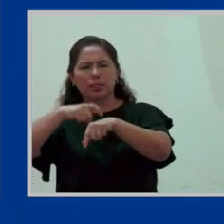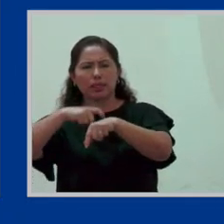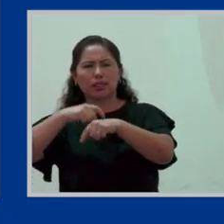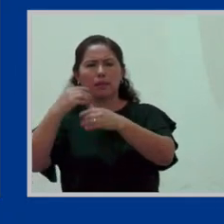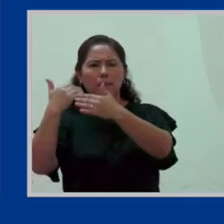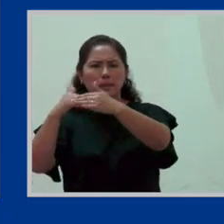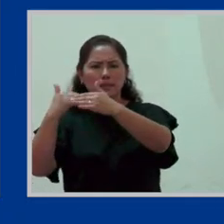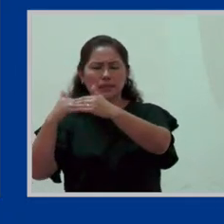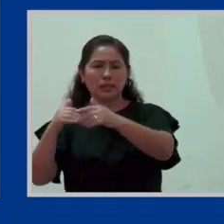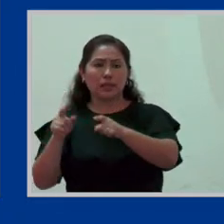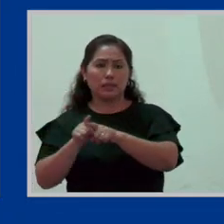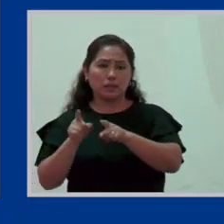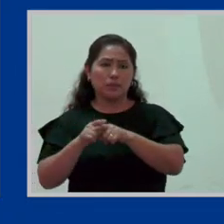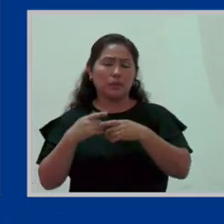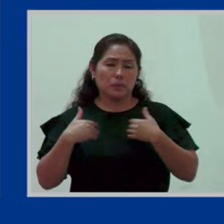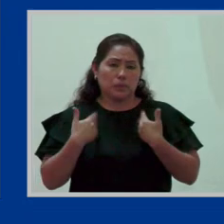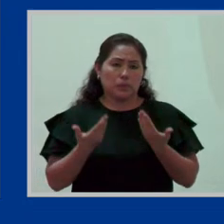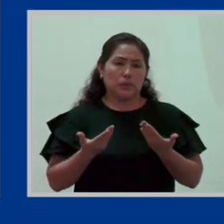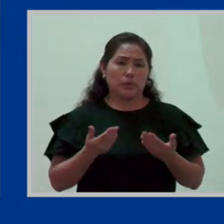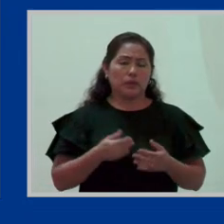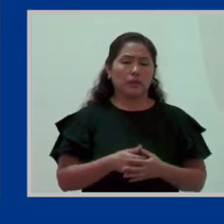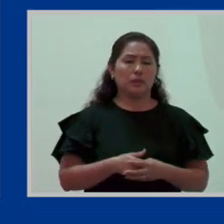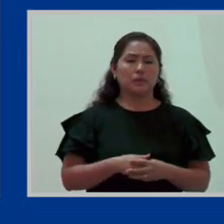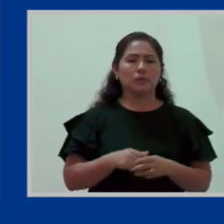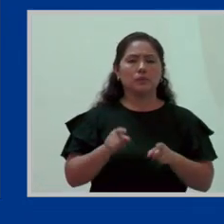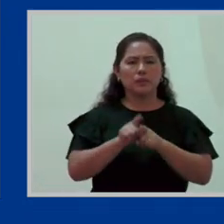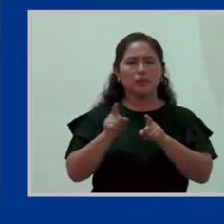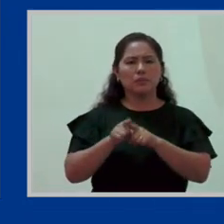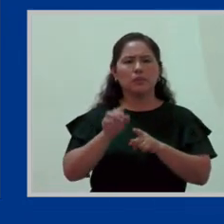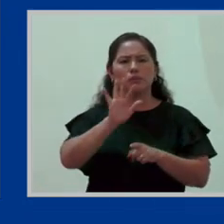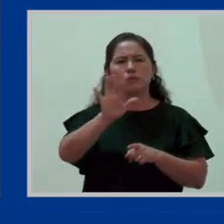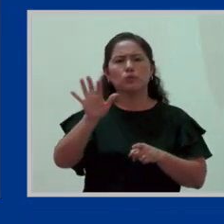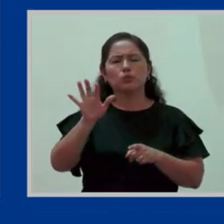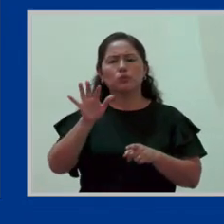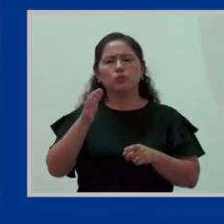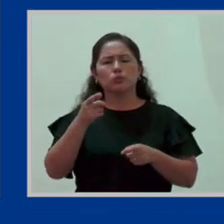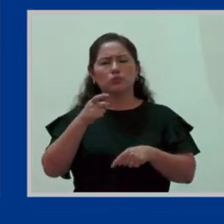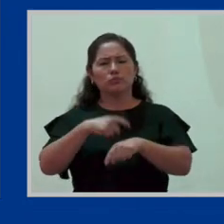solamente aquellos casos de vínculos indeterminados, sino también en estos.